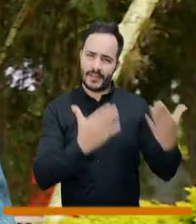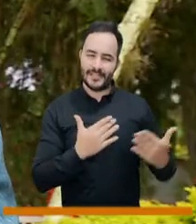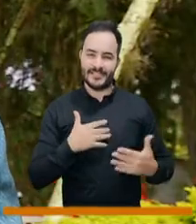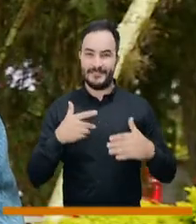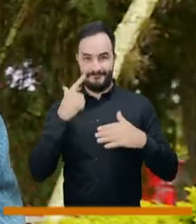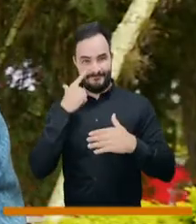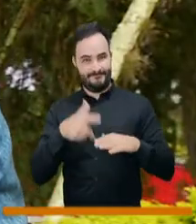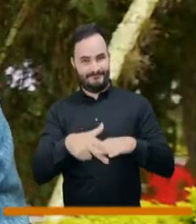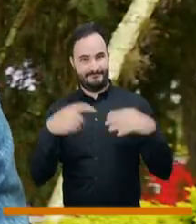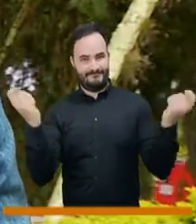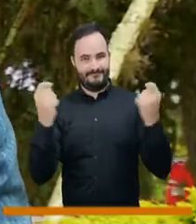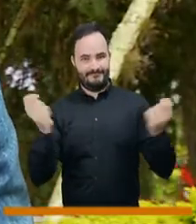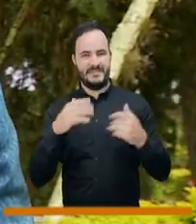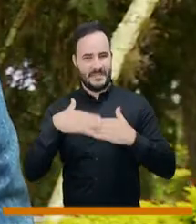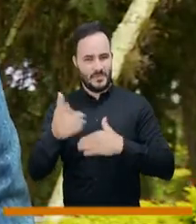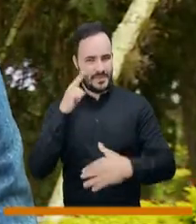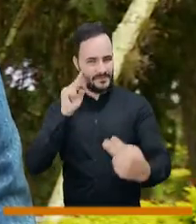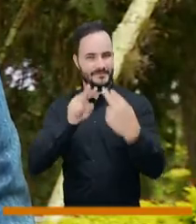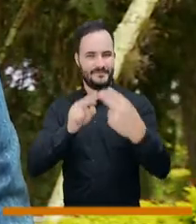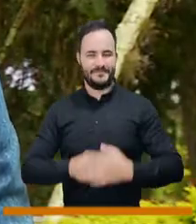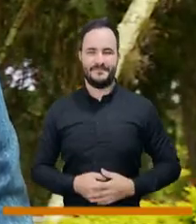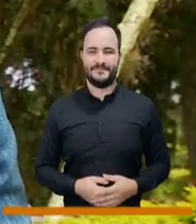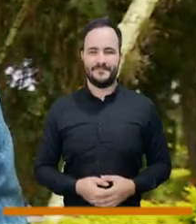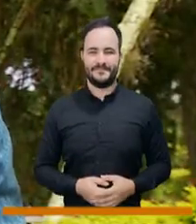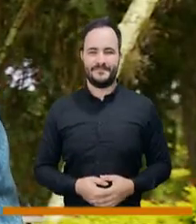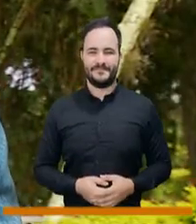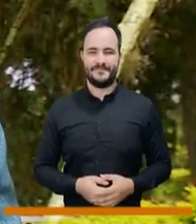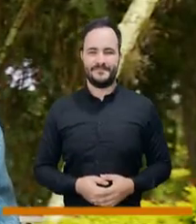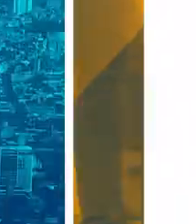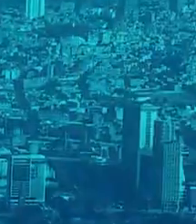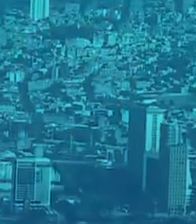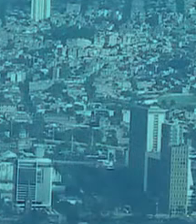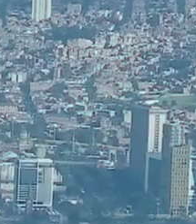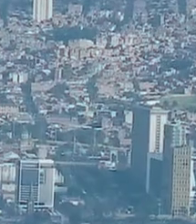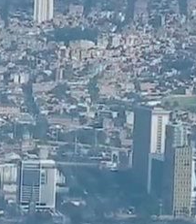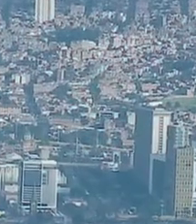La voz de los ciudadanos en De Frente a la Gente. Vamos a un corte y ya regresamos.